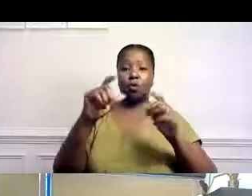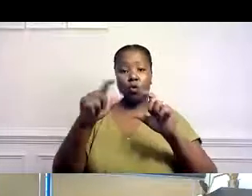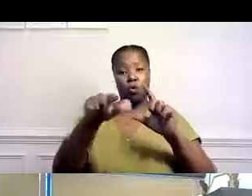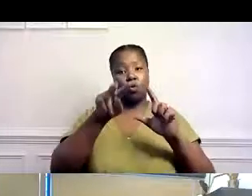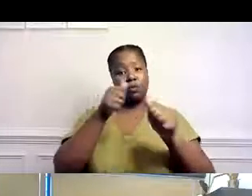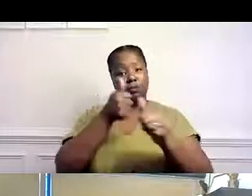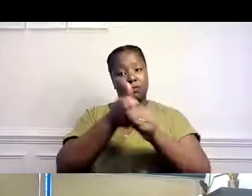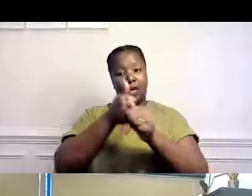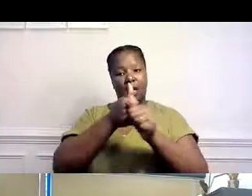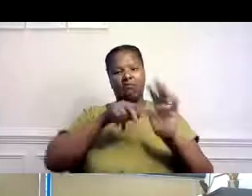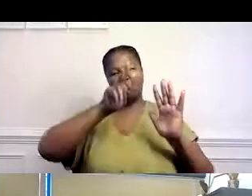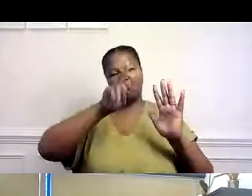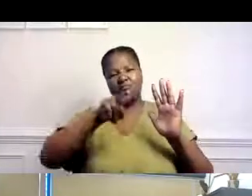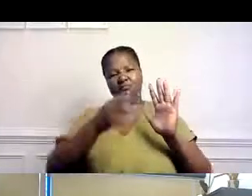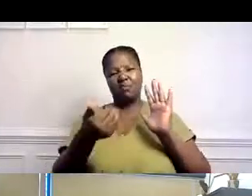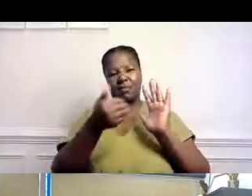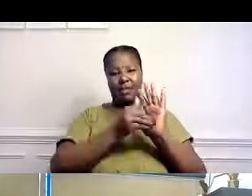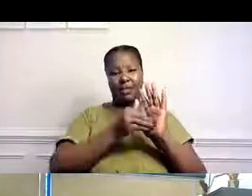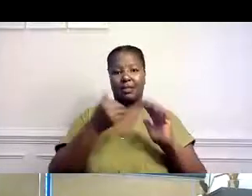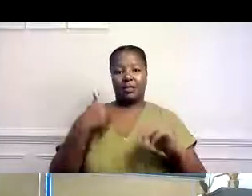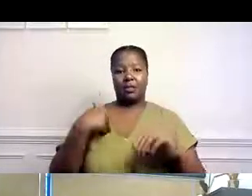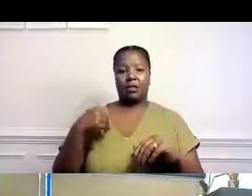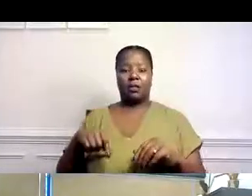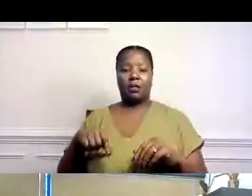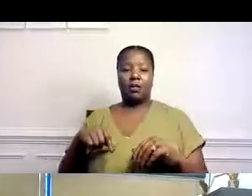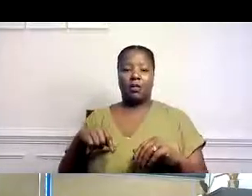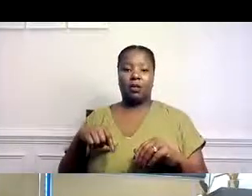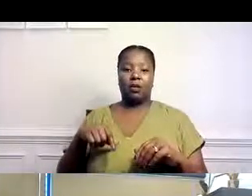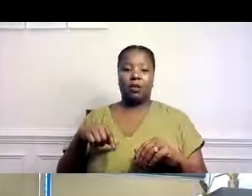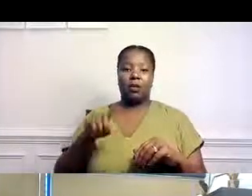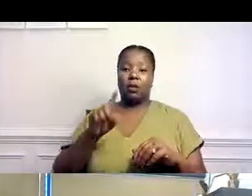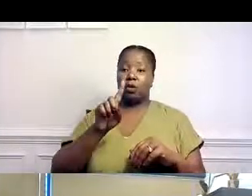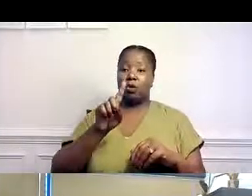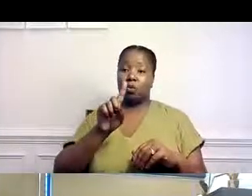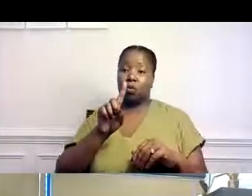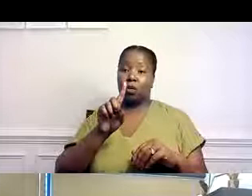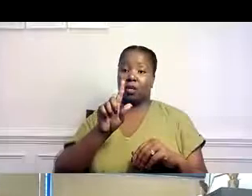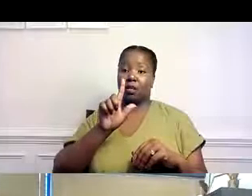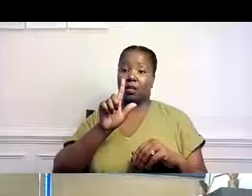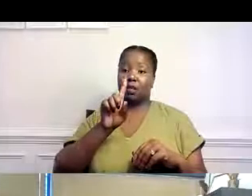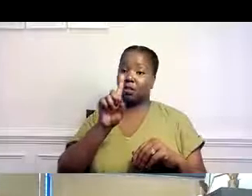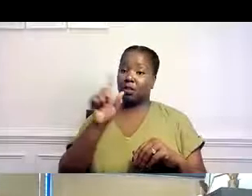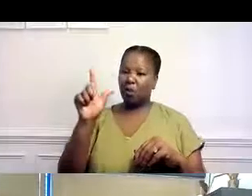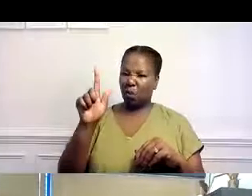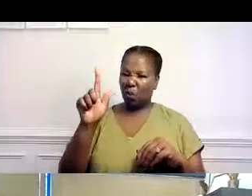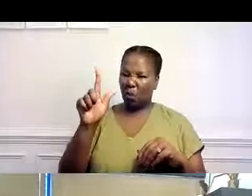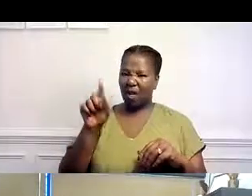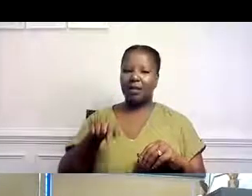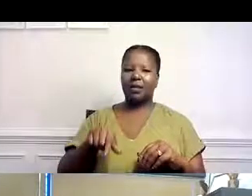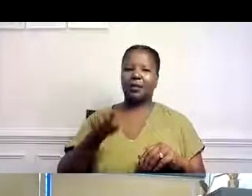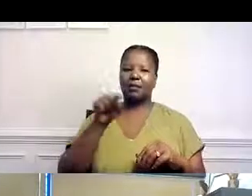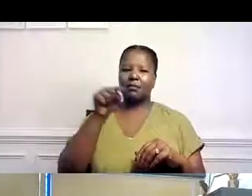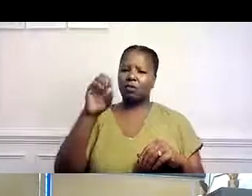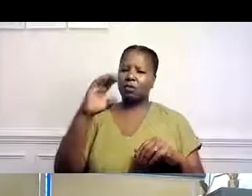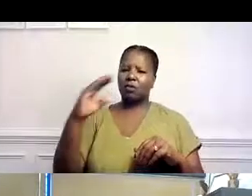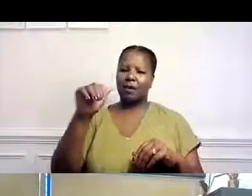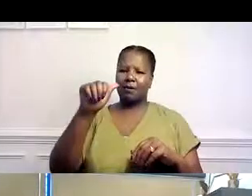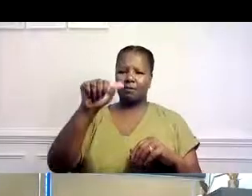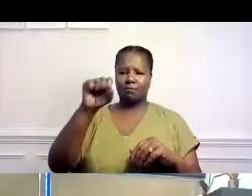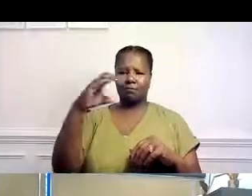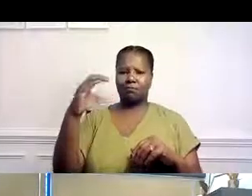y si lo busca, PEN21-05-ASC, lo cual se emitió en el 21 de enero.